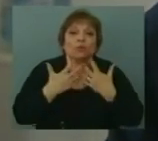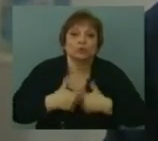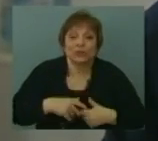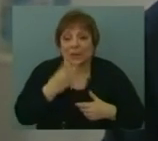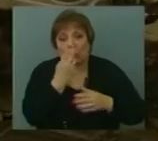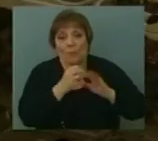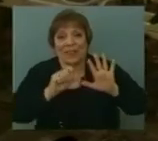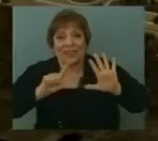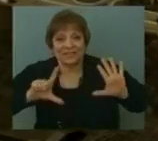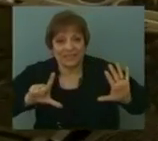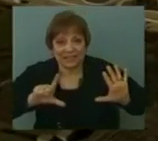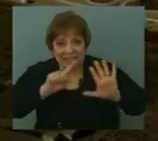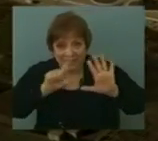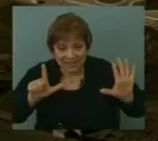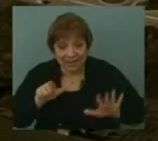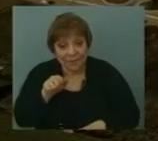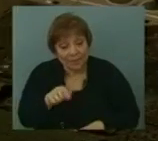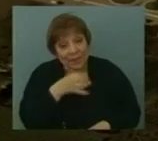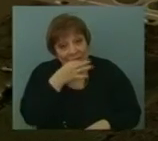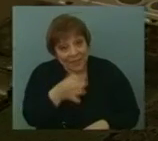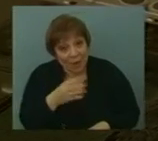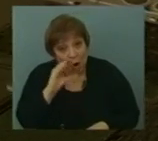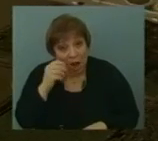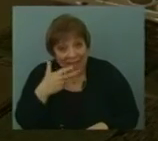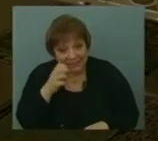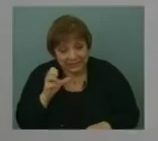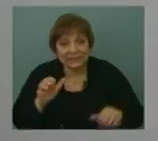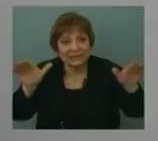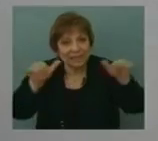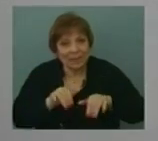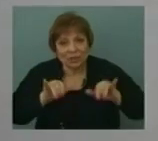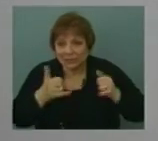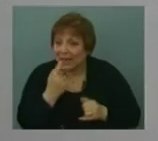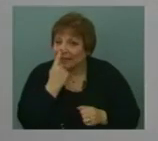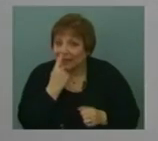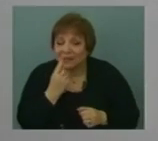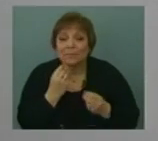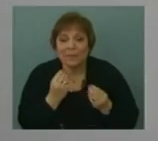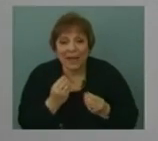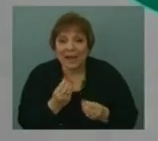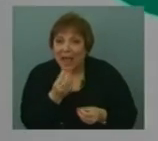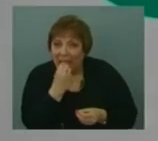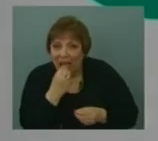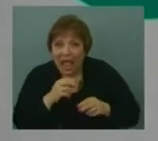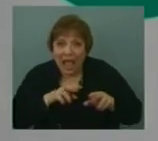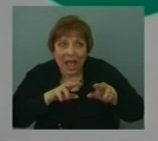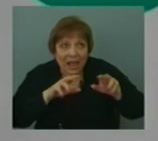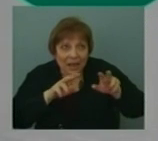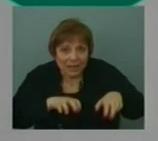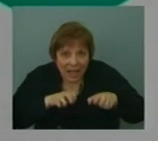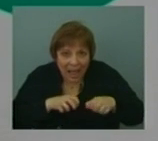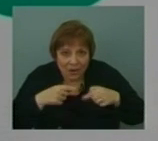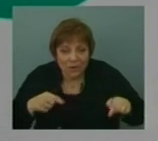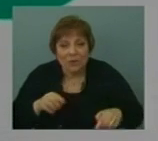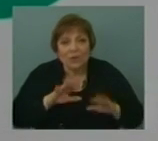2017. En este marco, Colache informó que ya se lanzó un llamado para interesados en instalarse en el parque agroalimentario que estará ubicado en un